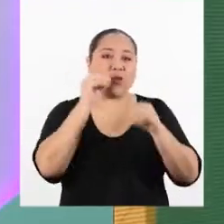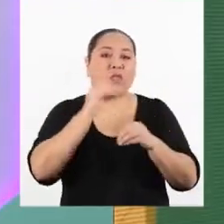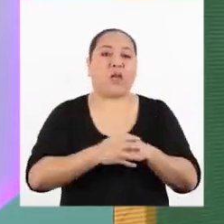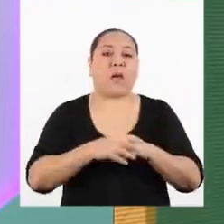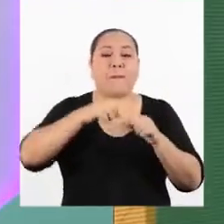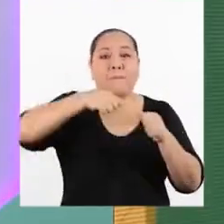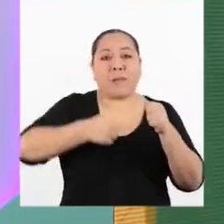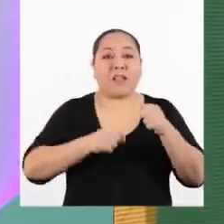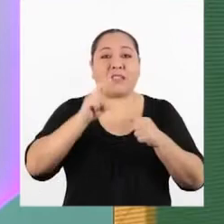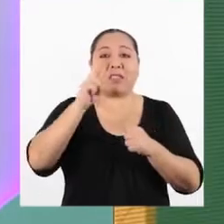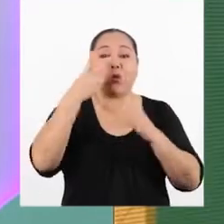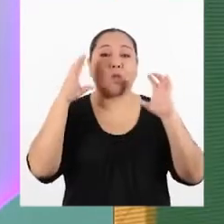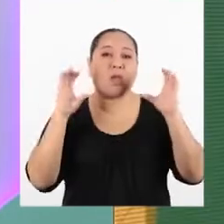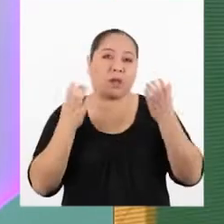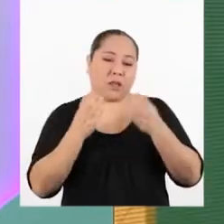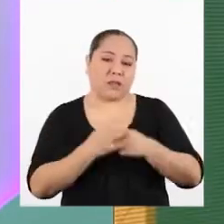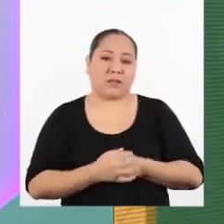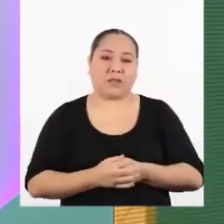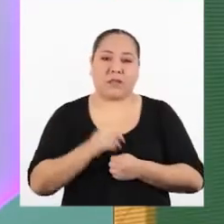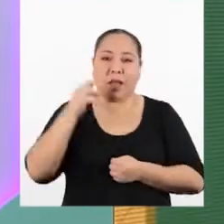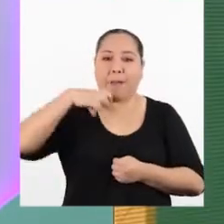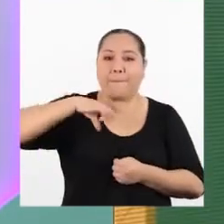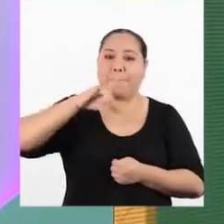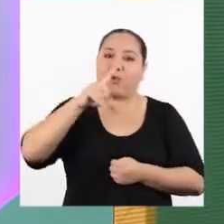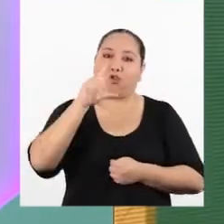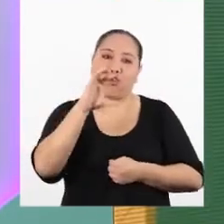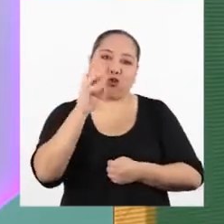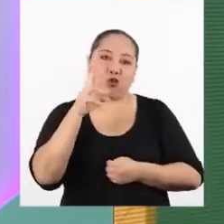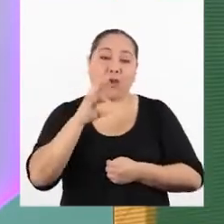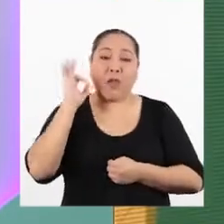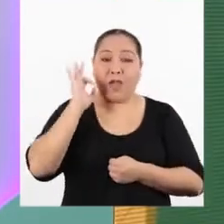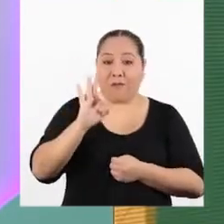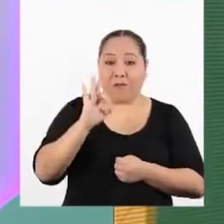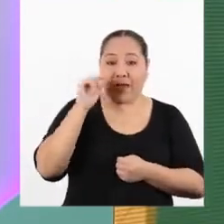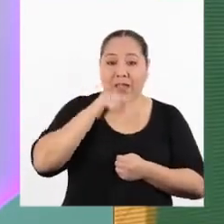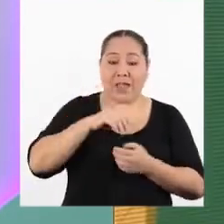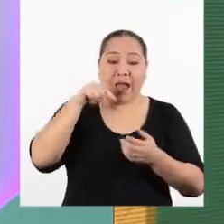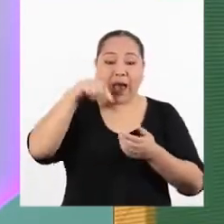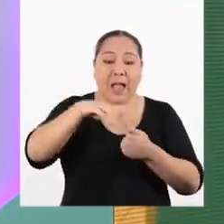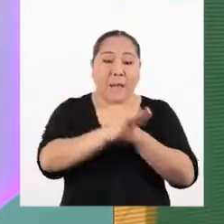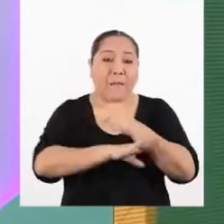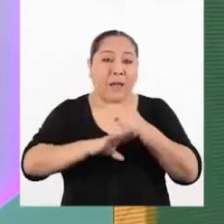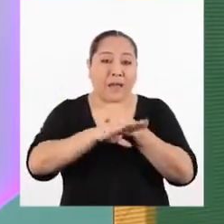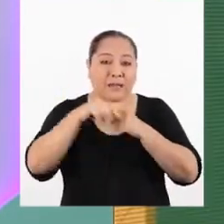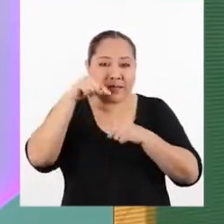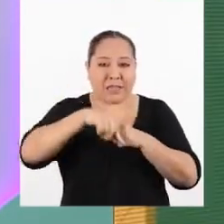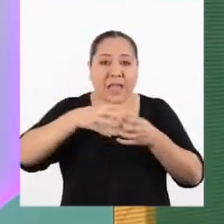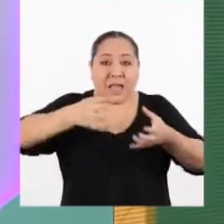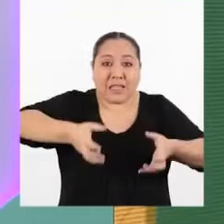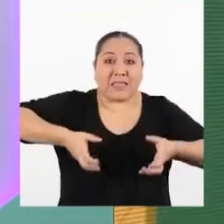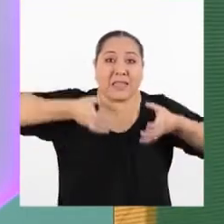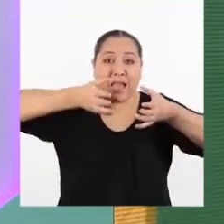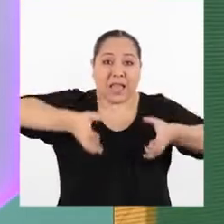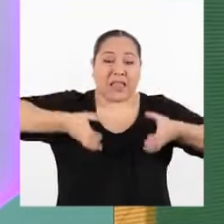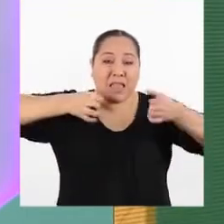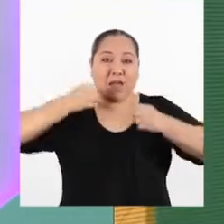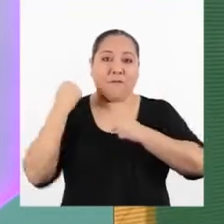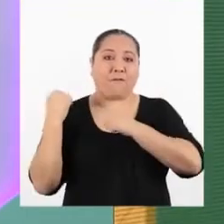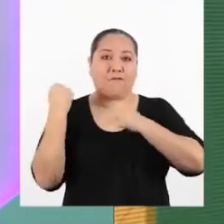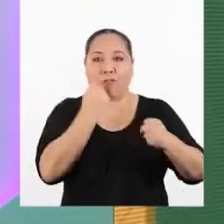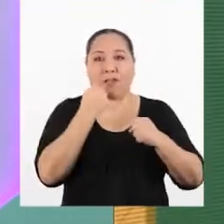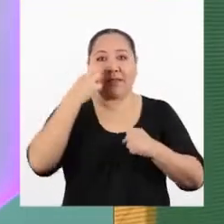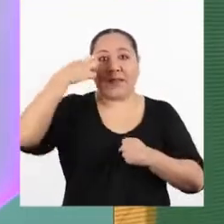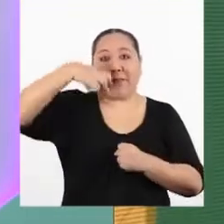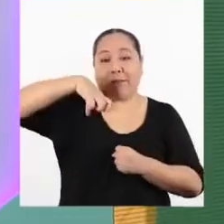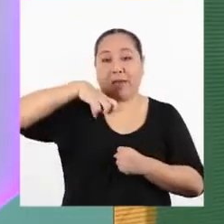palanca de segunda clase. El fulcro F es el eje donde se encuentra la llanta. La fuerza de potencia